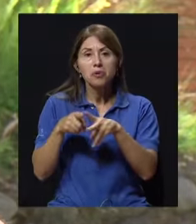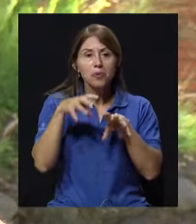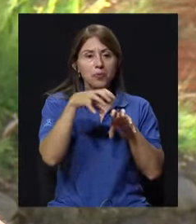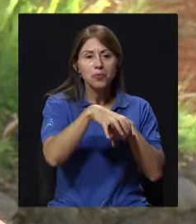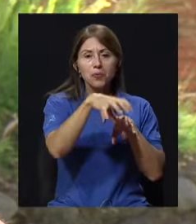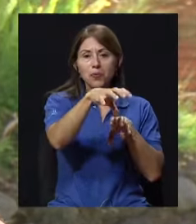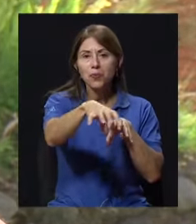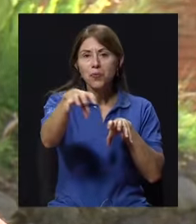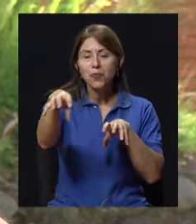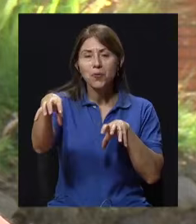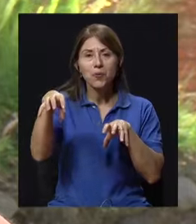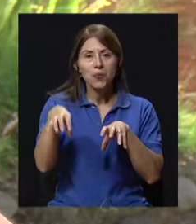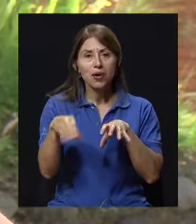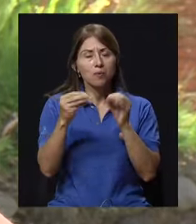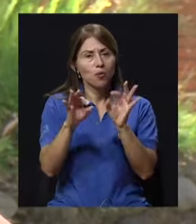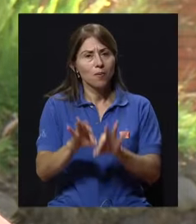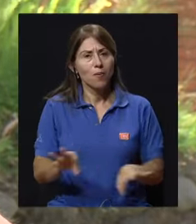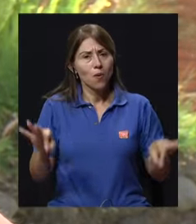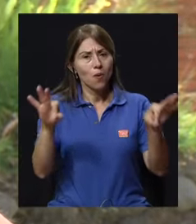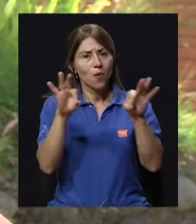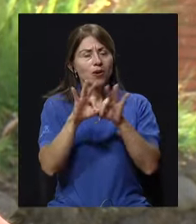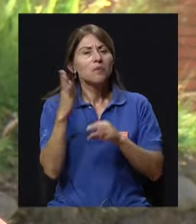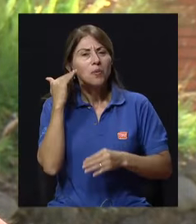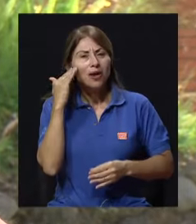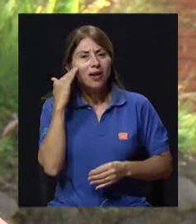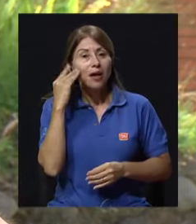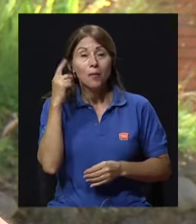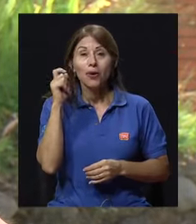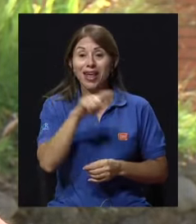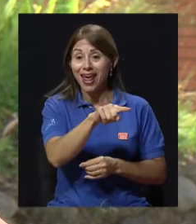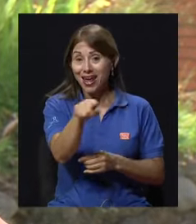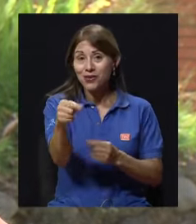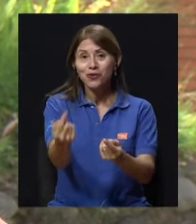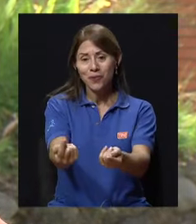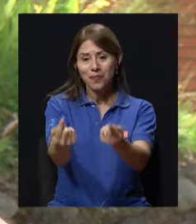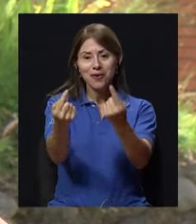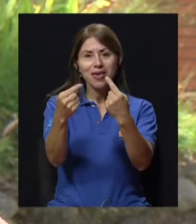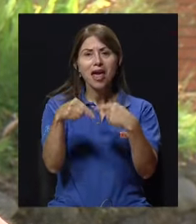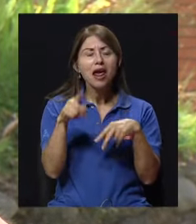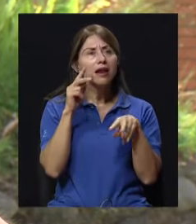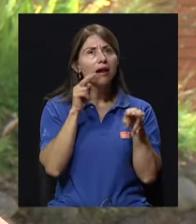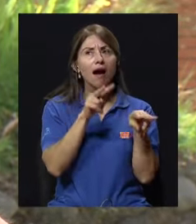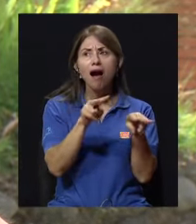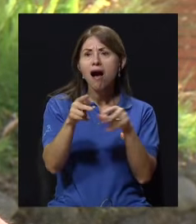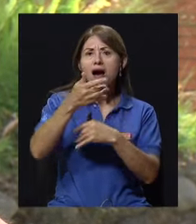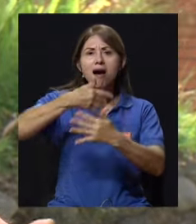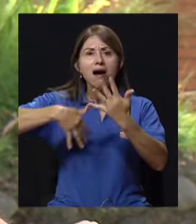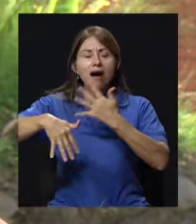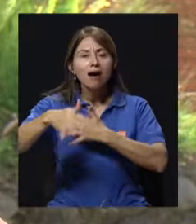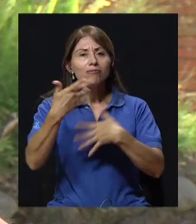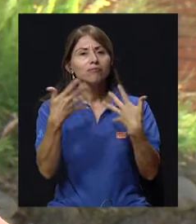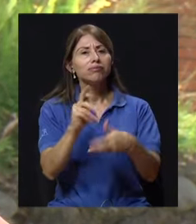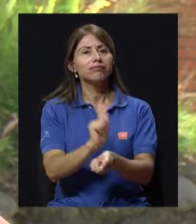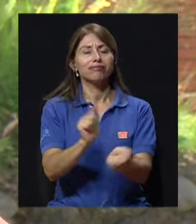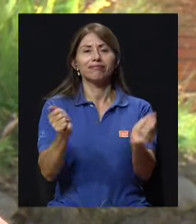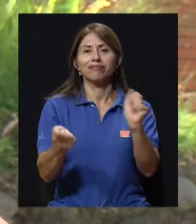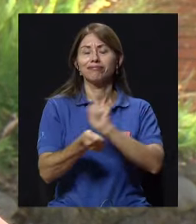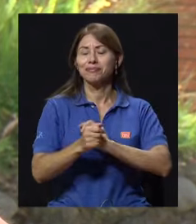están iniciando y eso es importantísimo porque ellos vienen, conocen y el solo hecho de eso, usted los ve, el